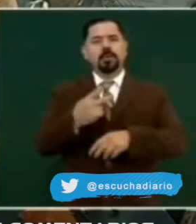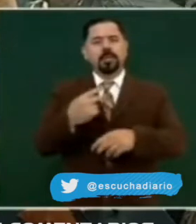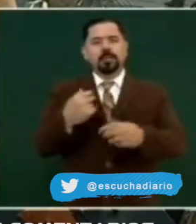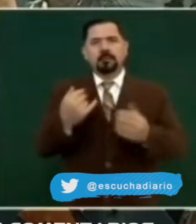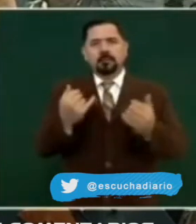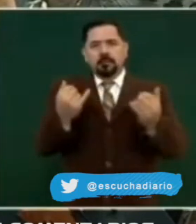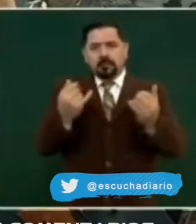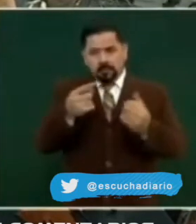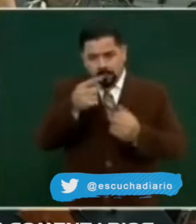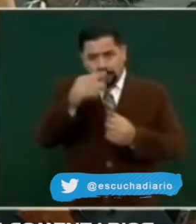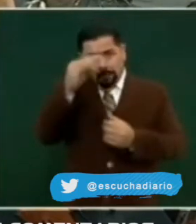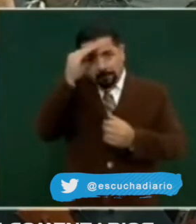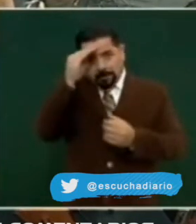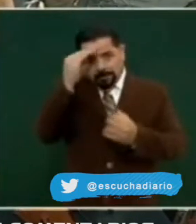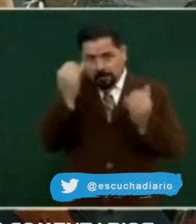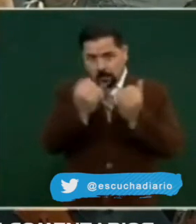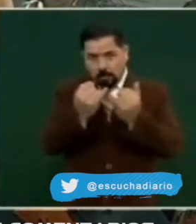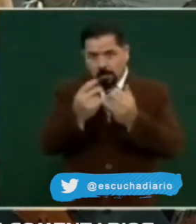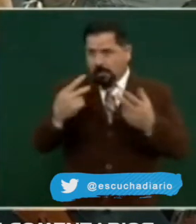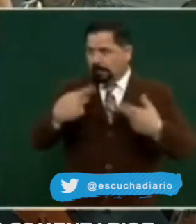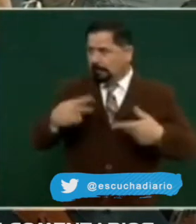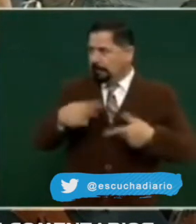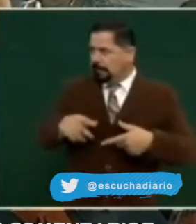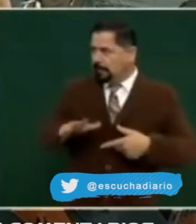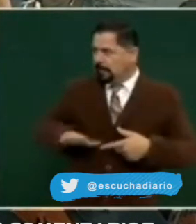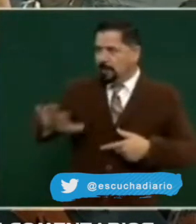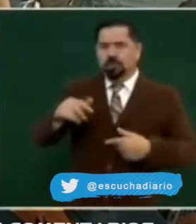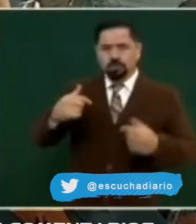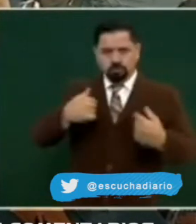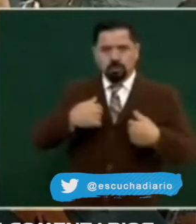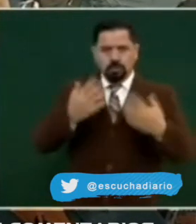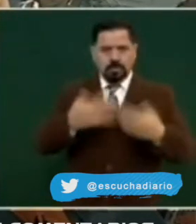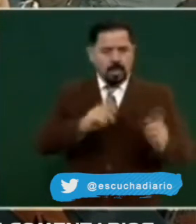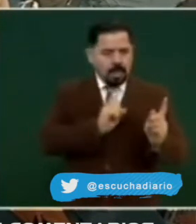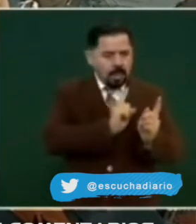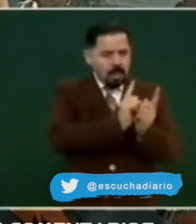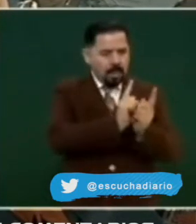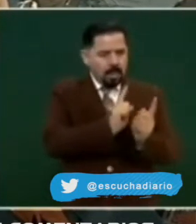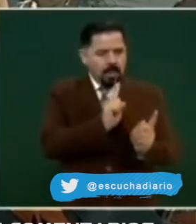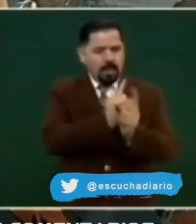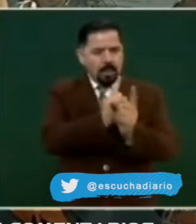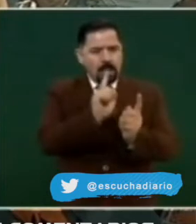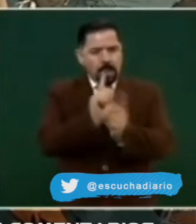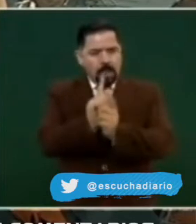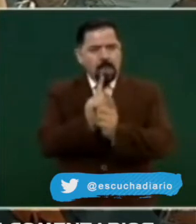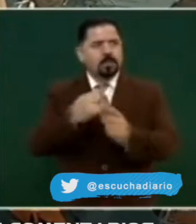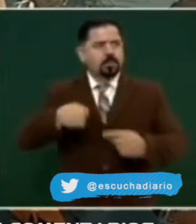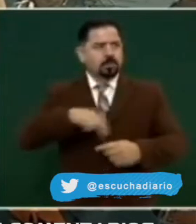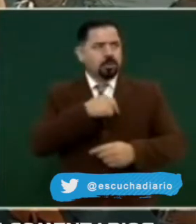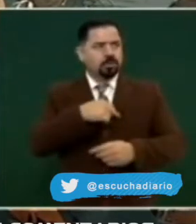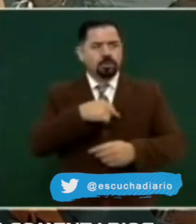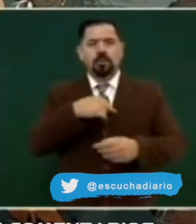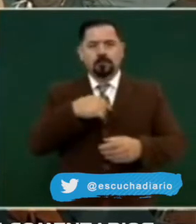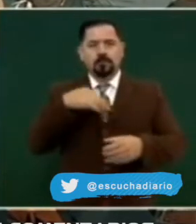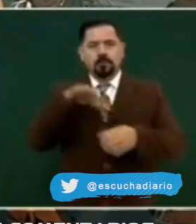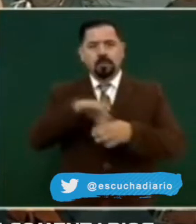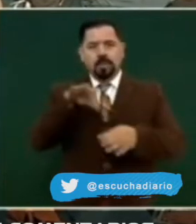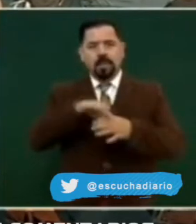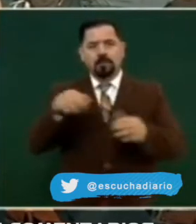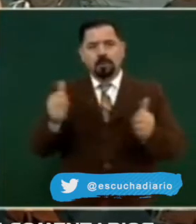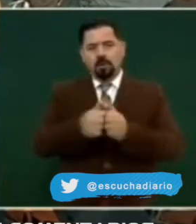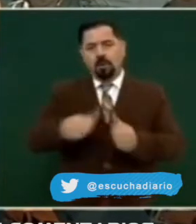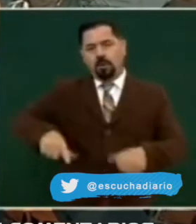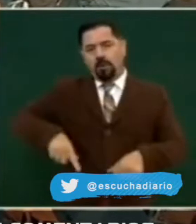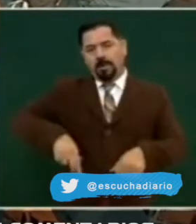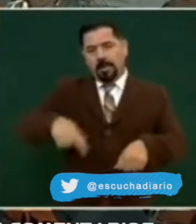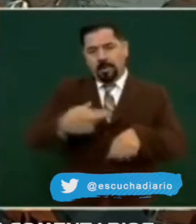presidente, sobre todo la gente de a pie con la que he platicado. Por alguna razón votamos, por Alfonso Durazo dicen, por alguna razón votamos